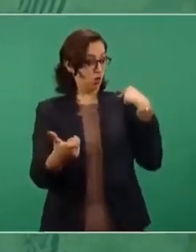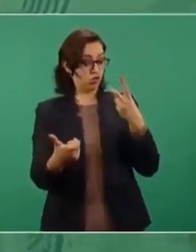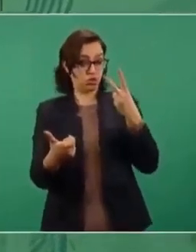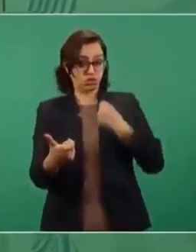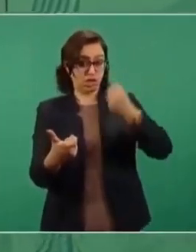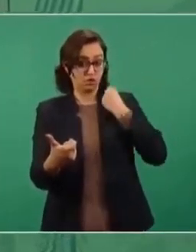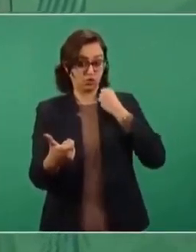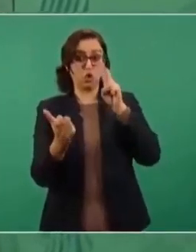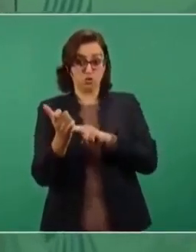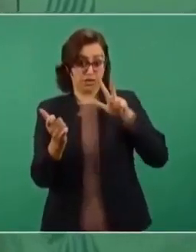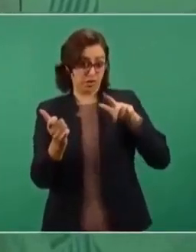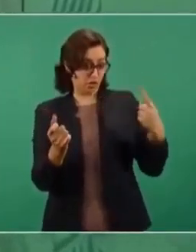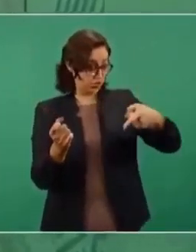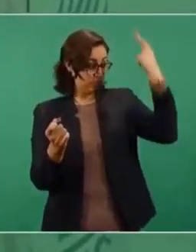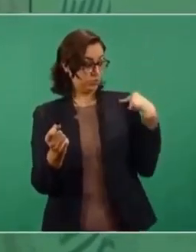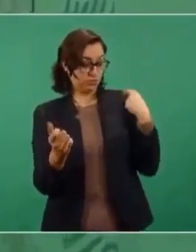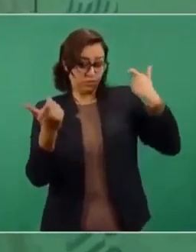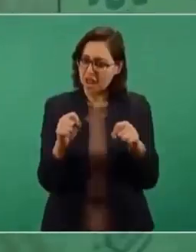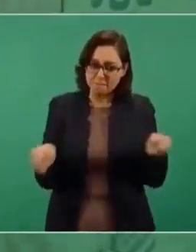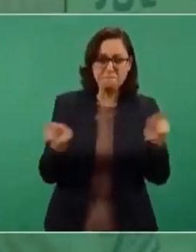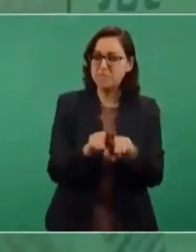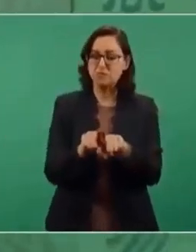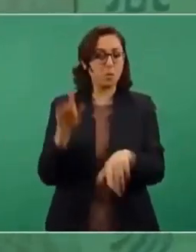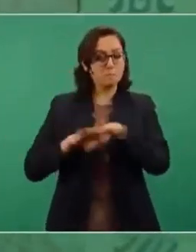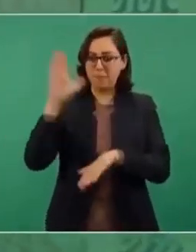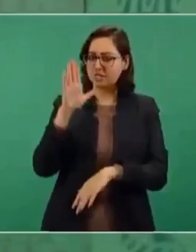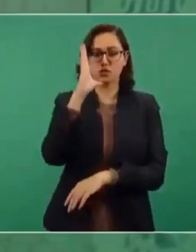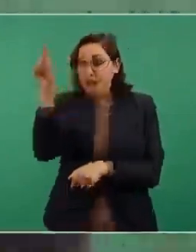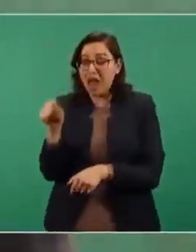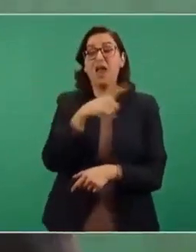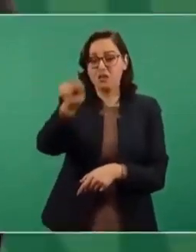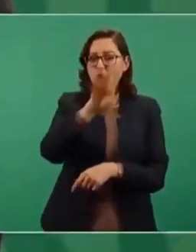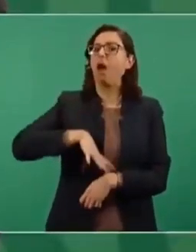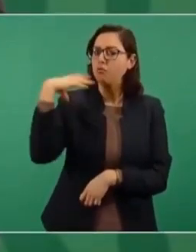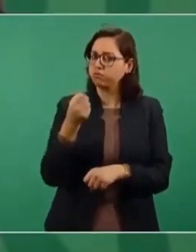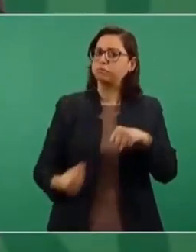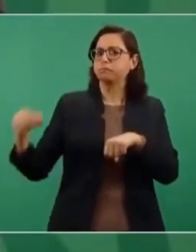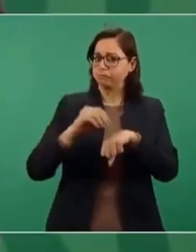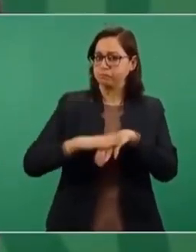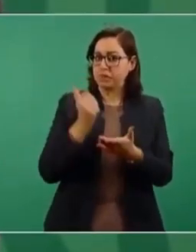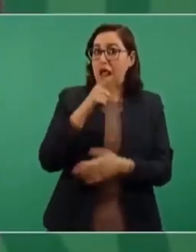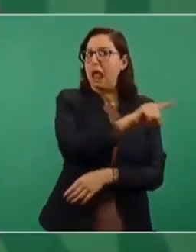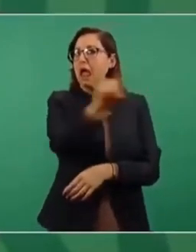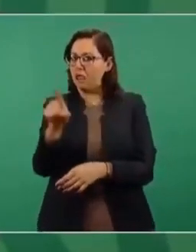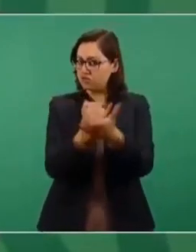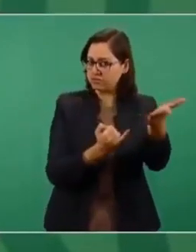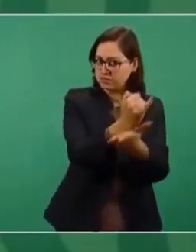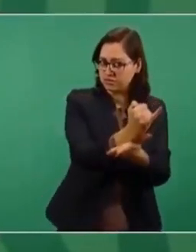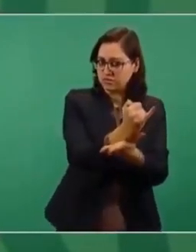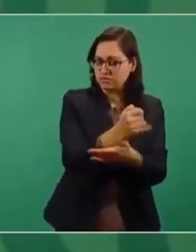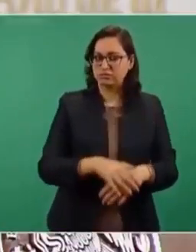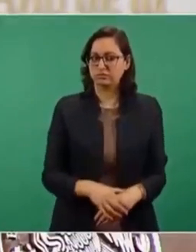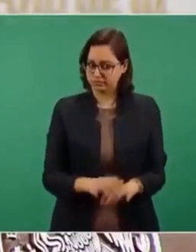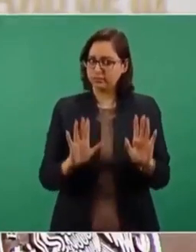No puede costar más, porque es mi compromiso. Y lo mismo él dice, aquí se acordó de una vez,